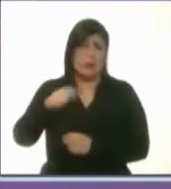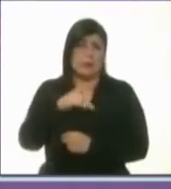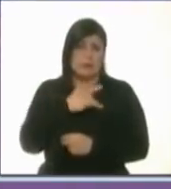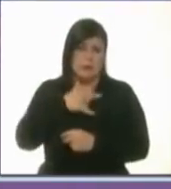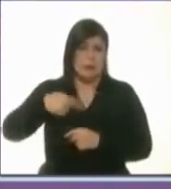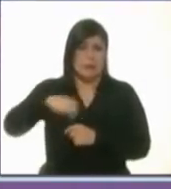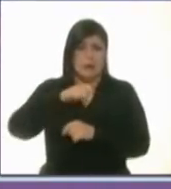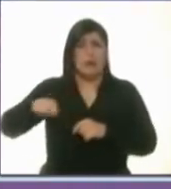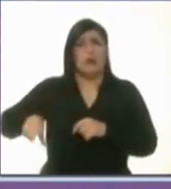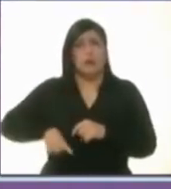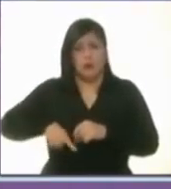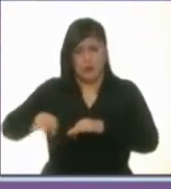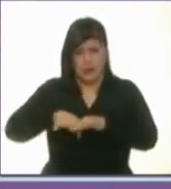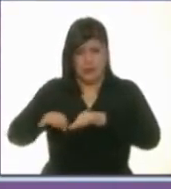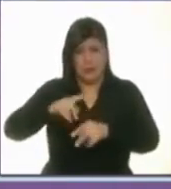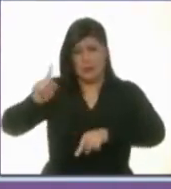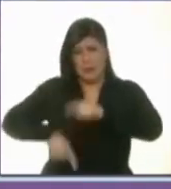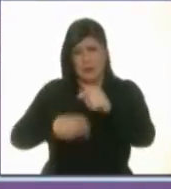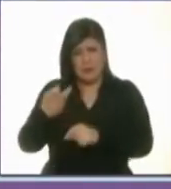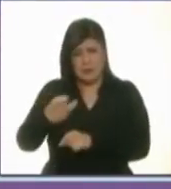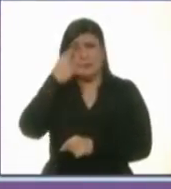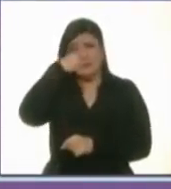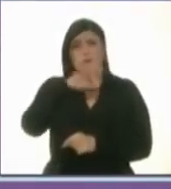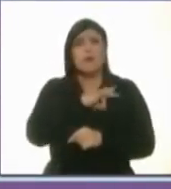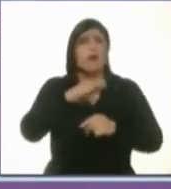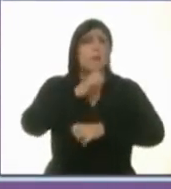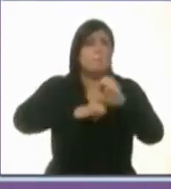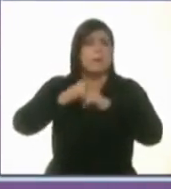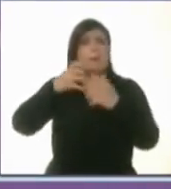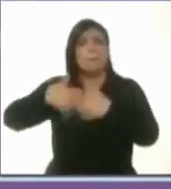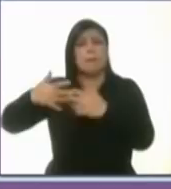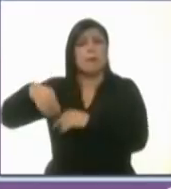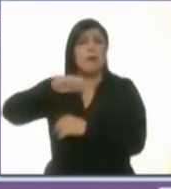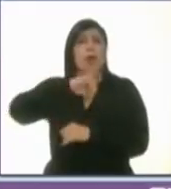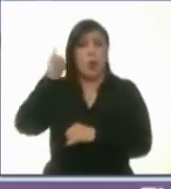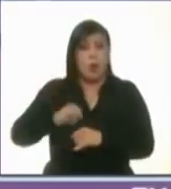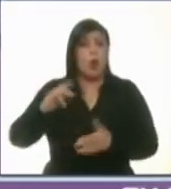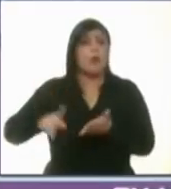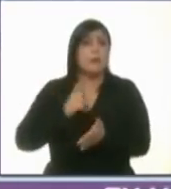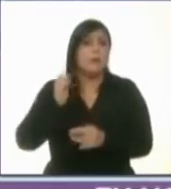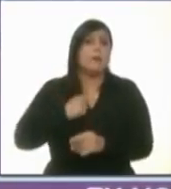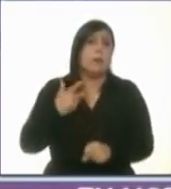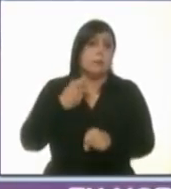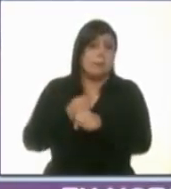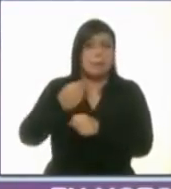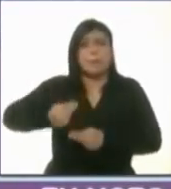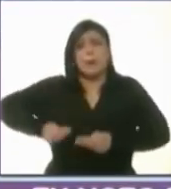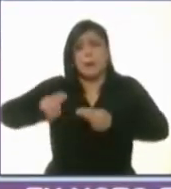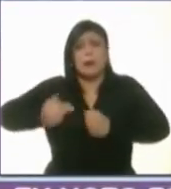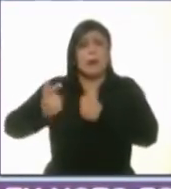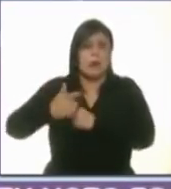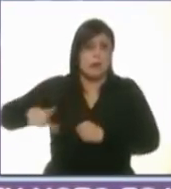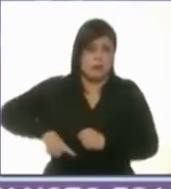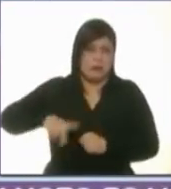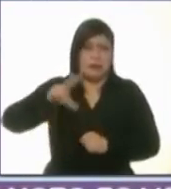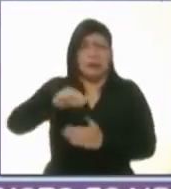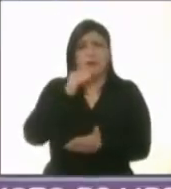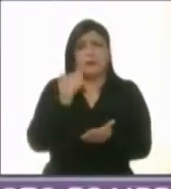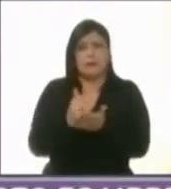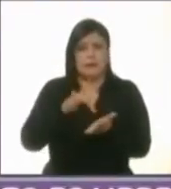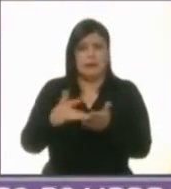compruebe actos de corrupción y las empresas proveedoras también. nunca más podrán volver a hacer tratos con nuestro gobierno. Gracias.